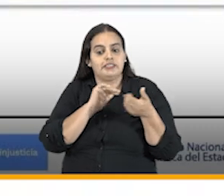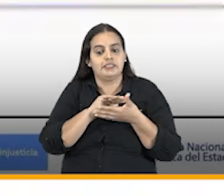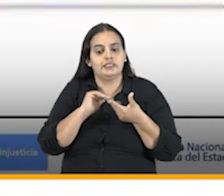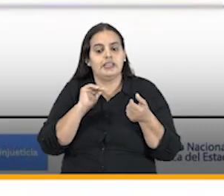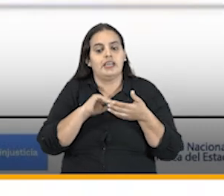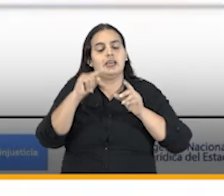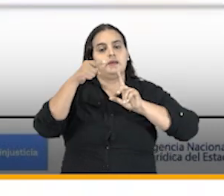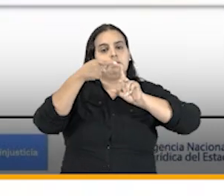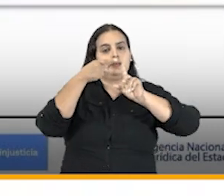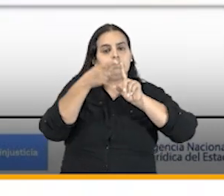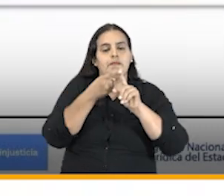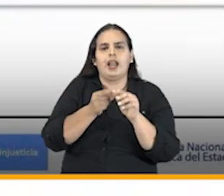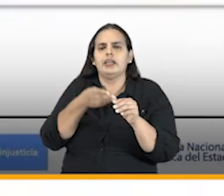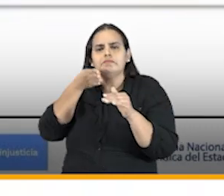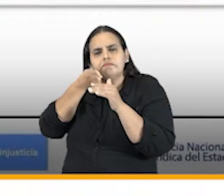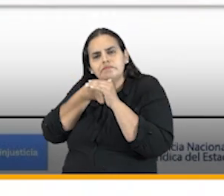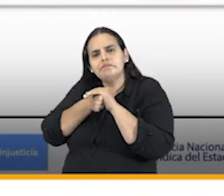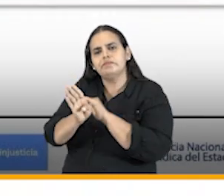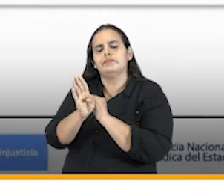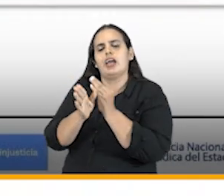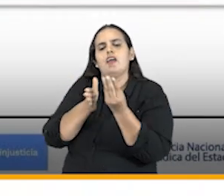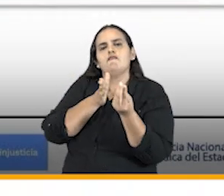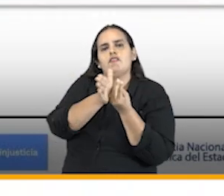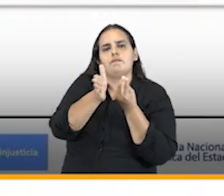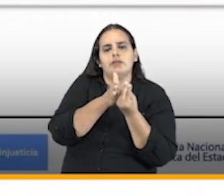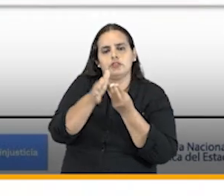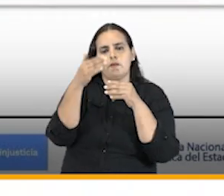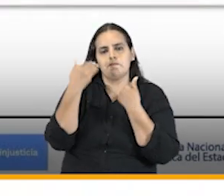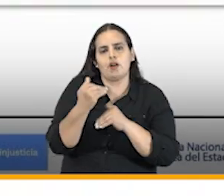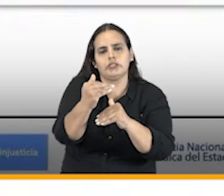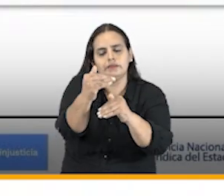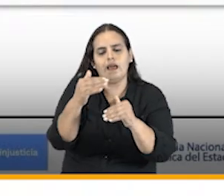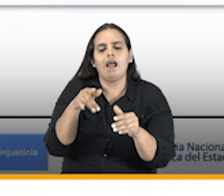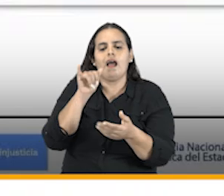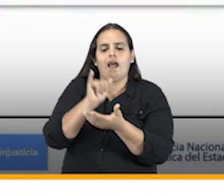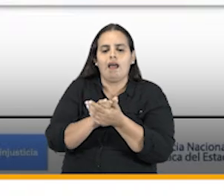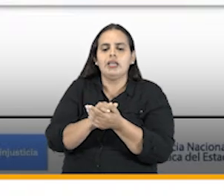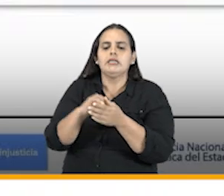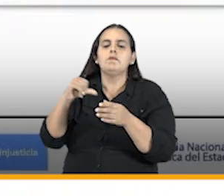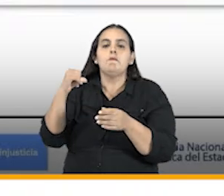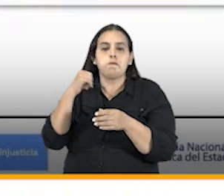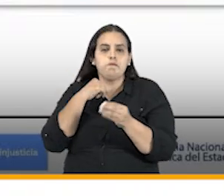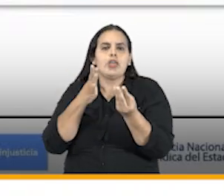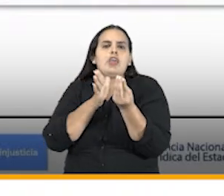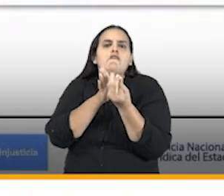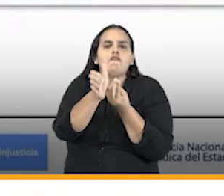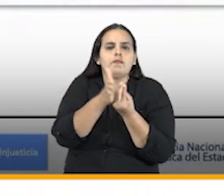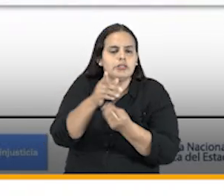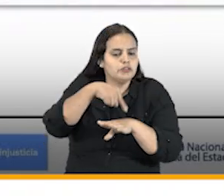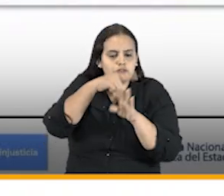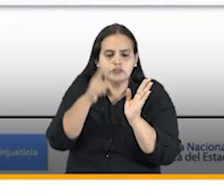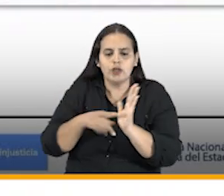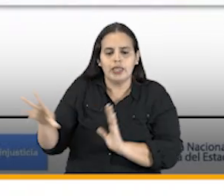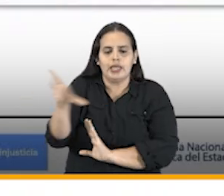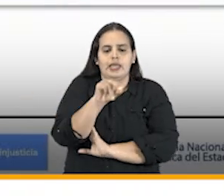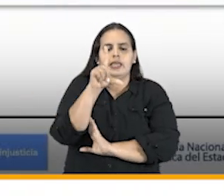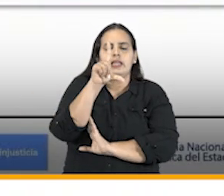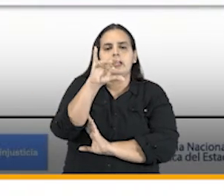el acceso a información procesada construimos una serie de informes de litigiosidad